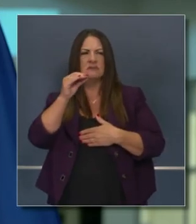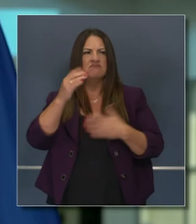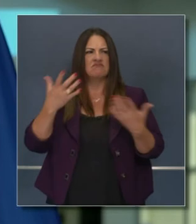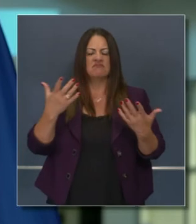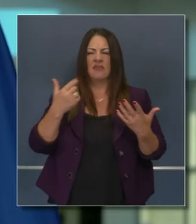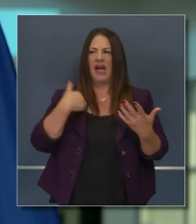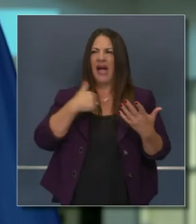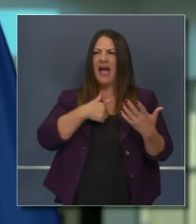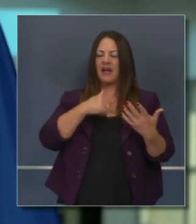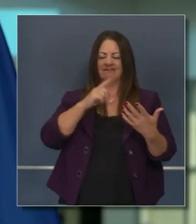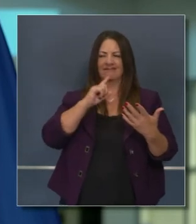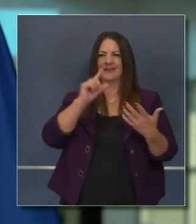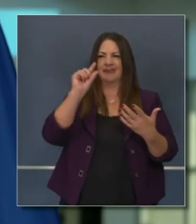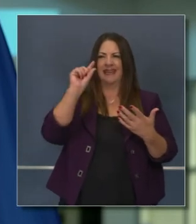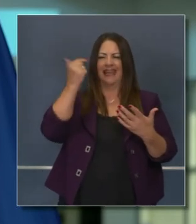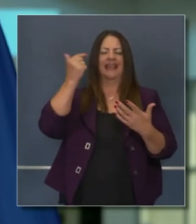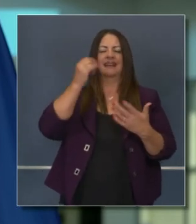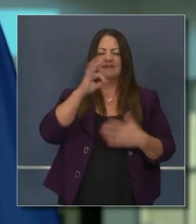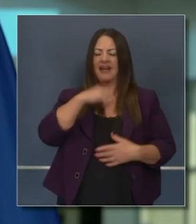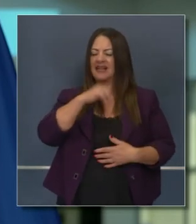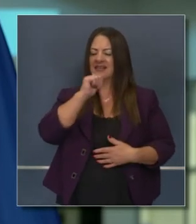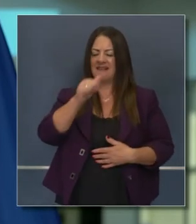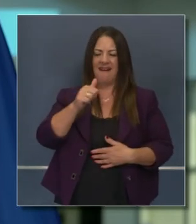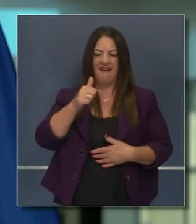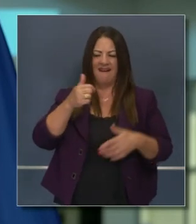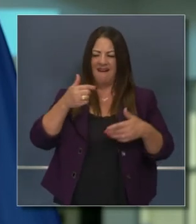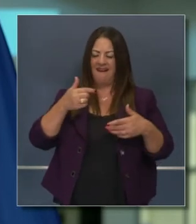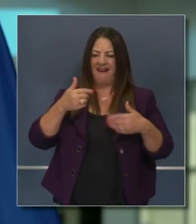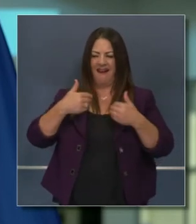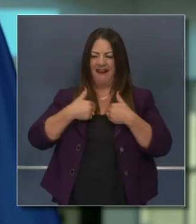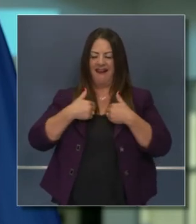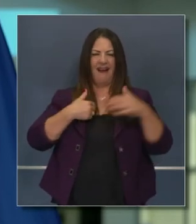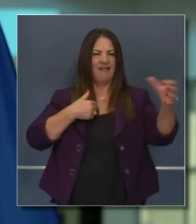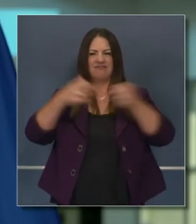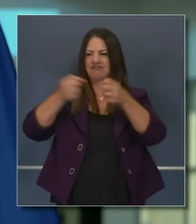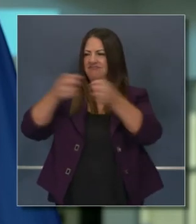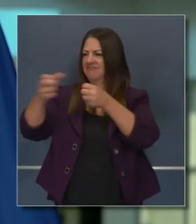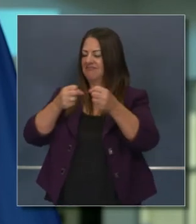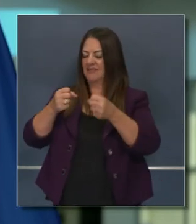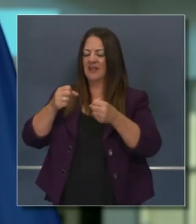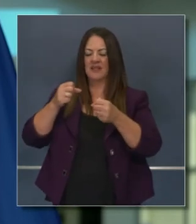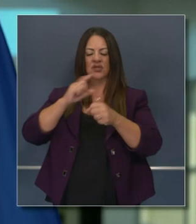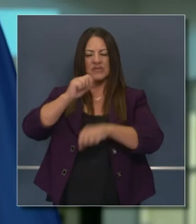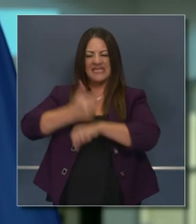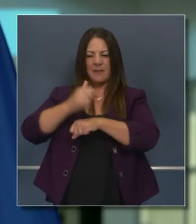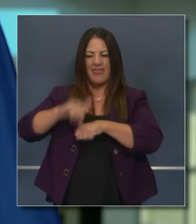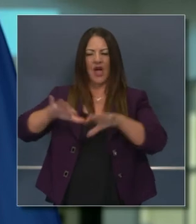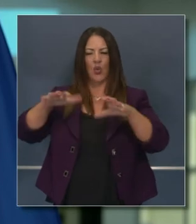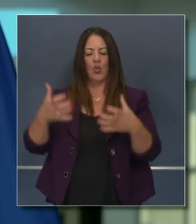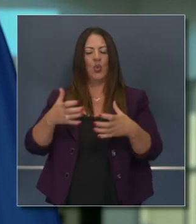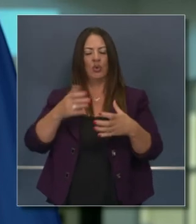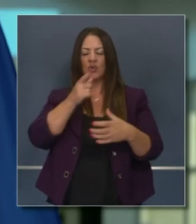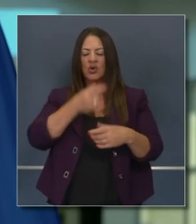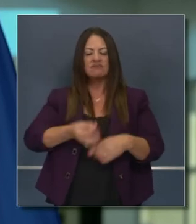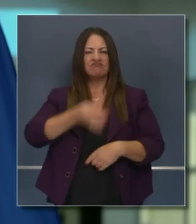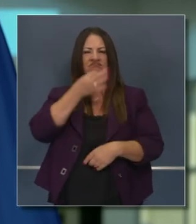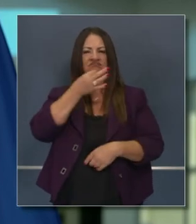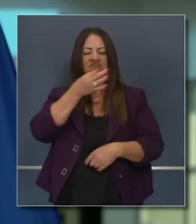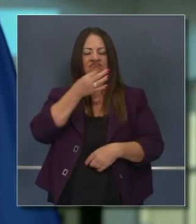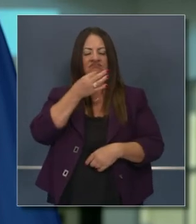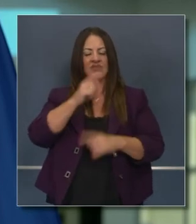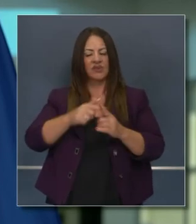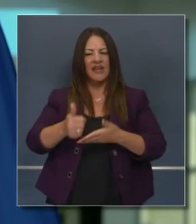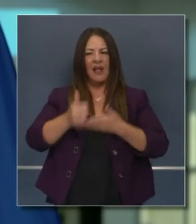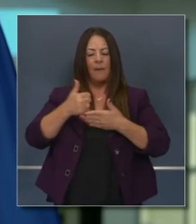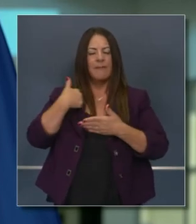mundial, en todas estas categorías científicas. Y creo yo que, bueno, supongo que